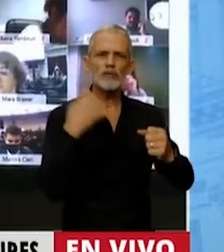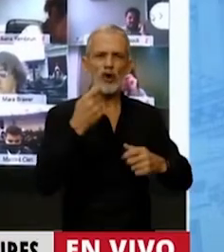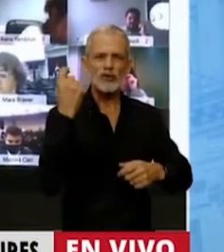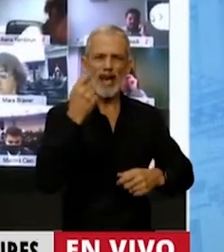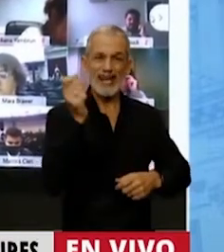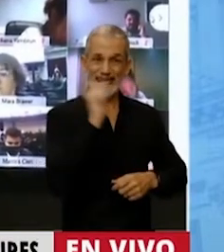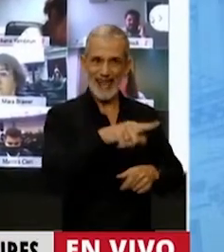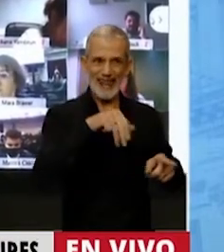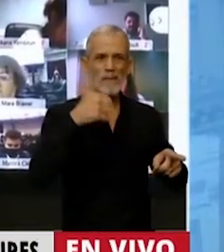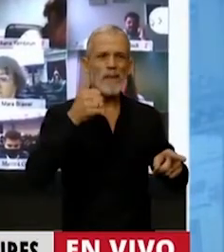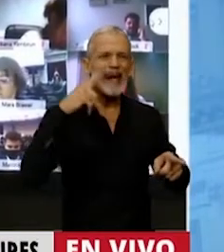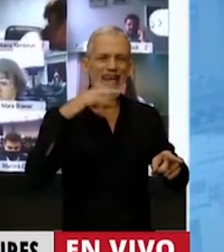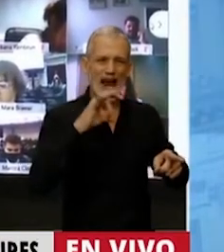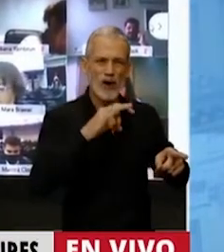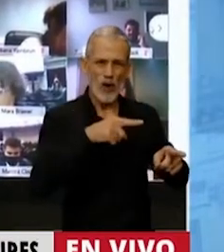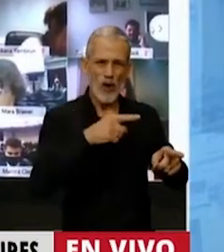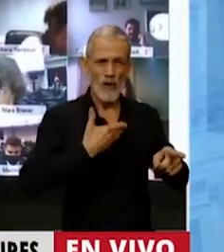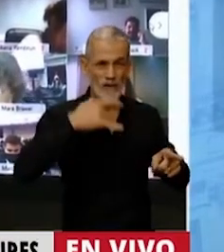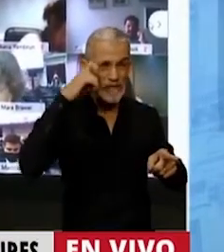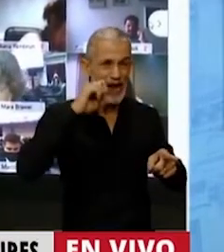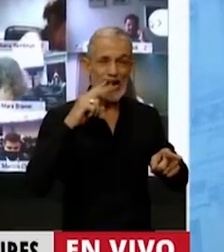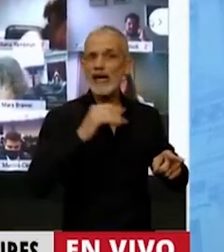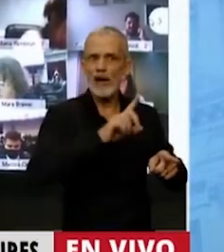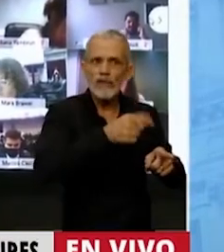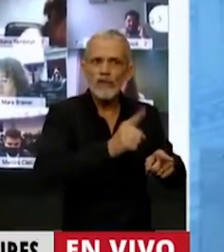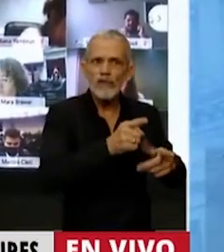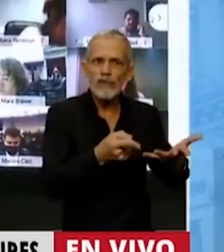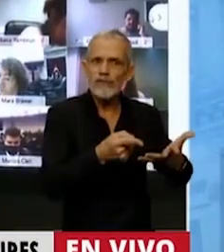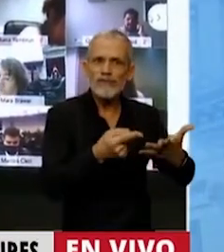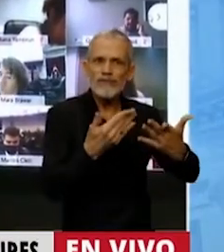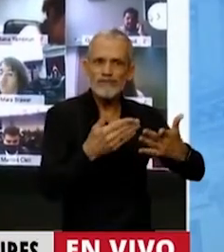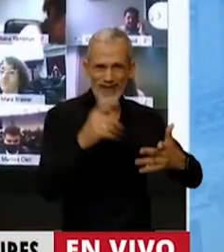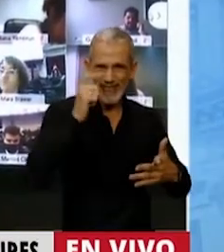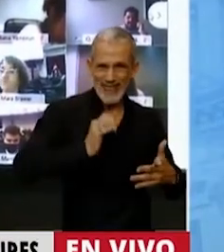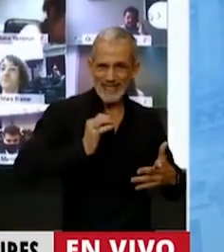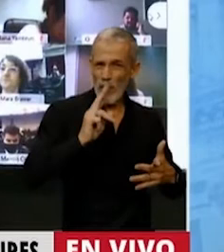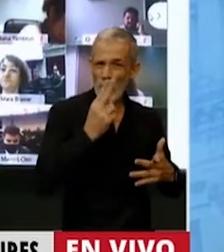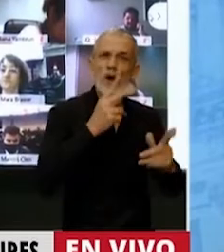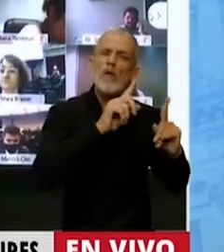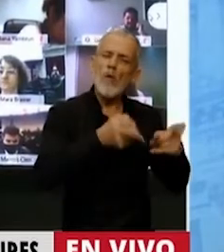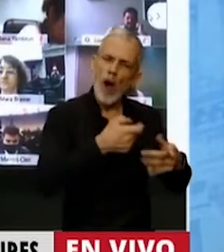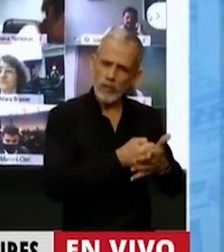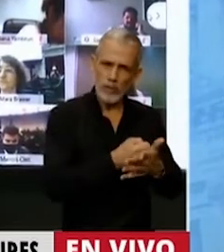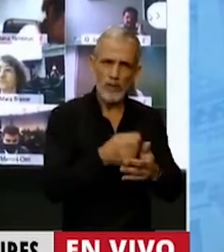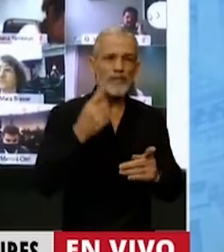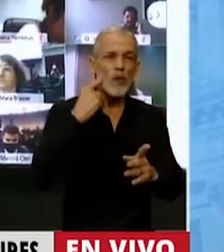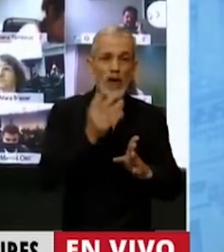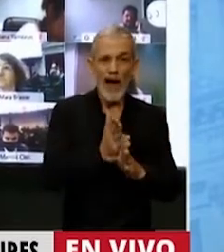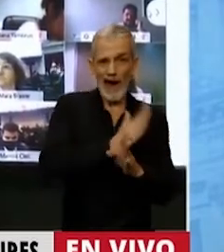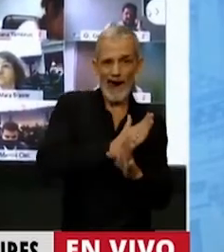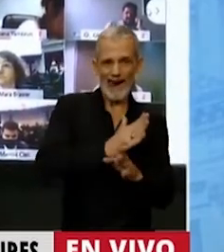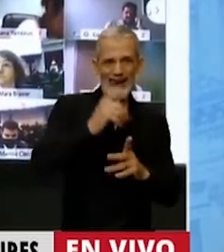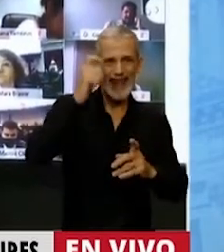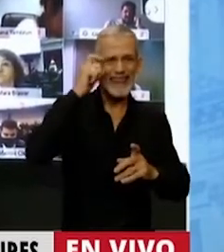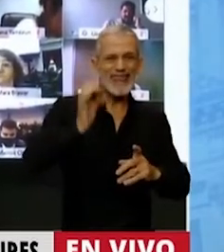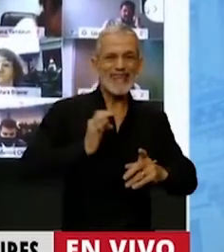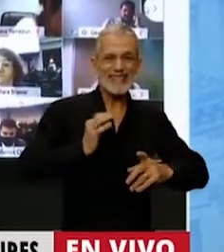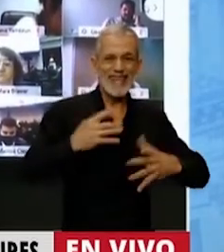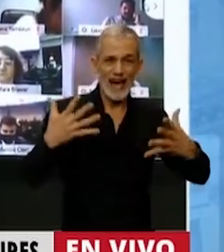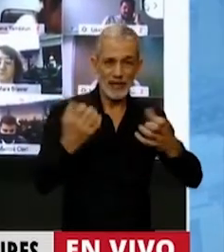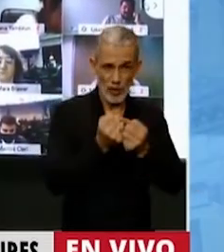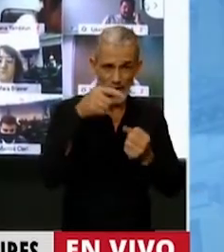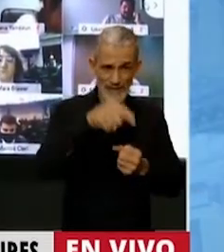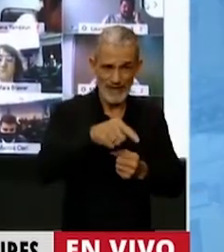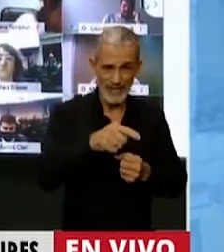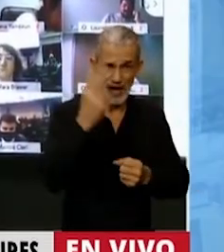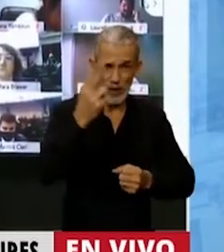Mariano está más presente que nunca. ¿Por qué decimos esto? Miren, el día anterior a que se cumplieran 10 años de este asesinato,